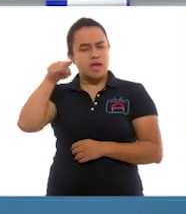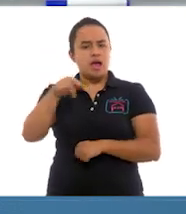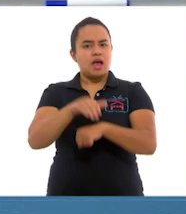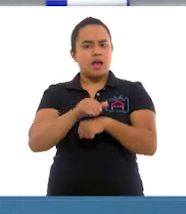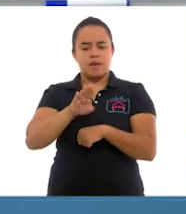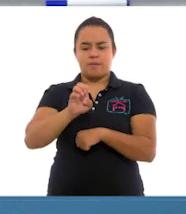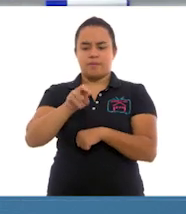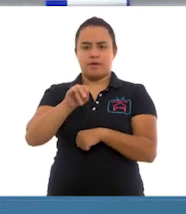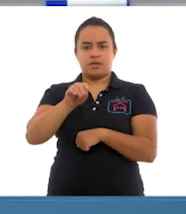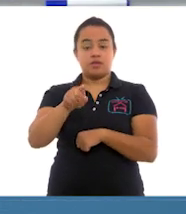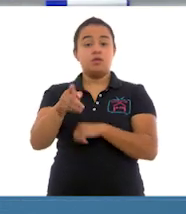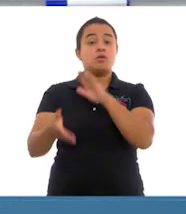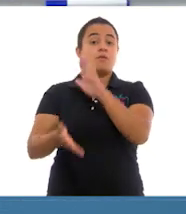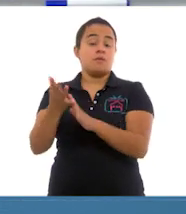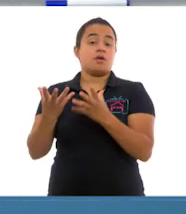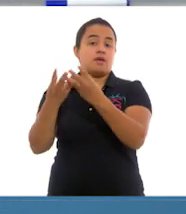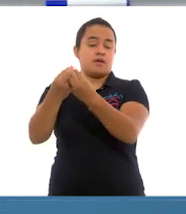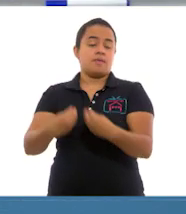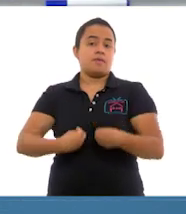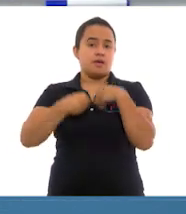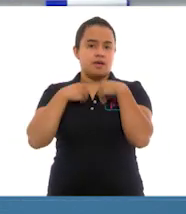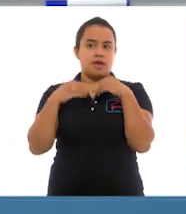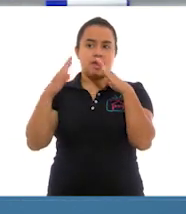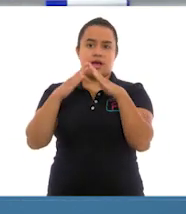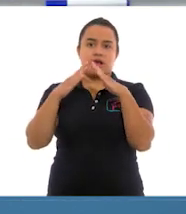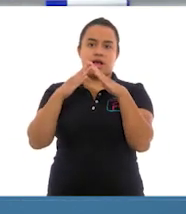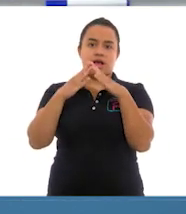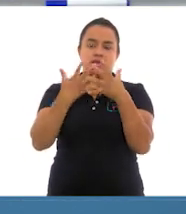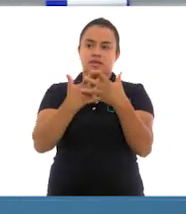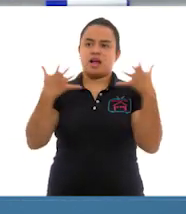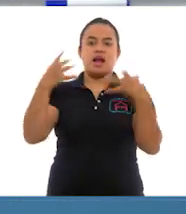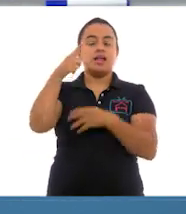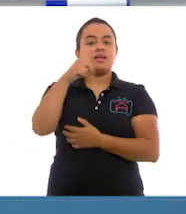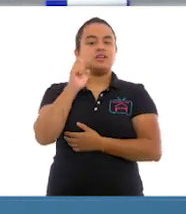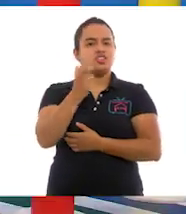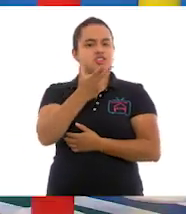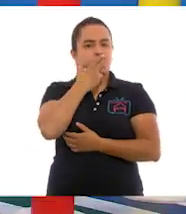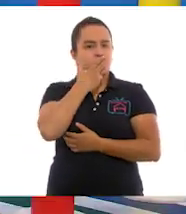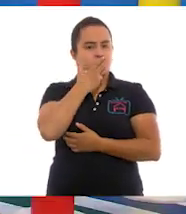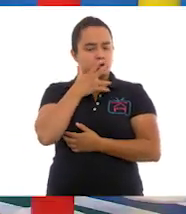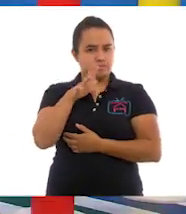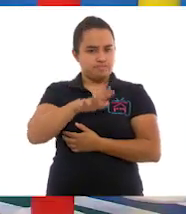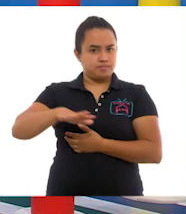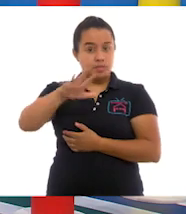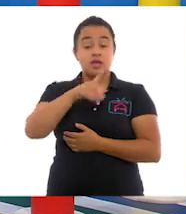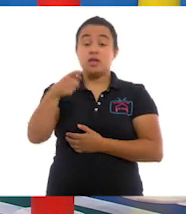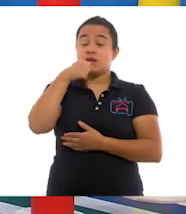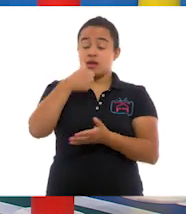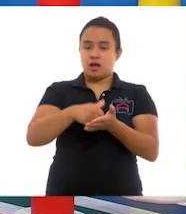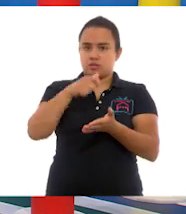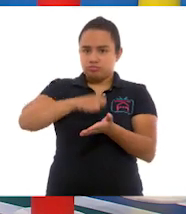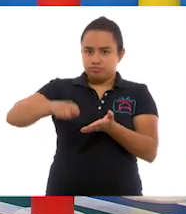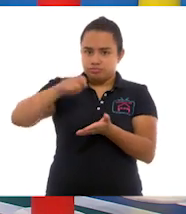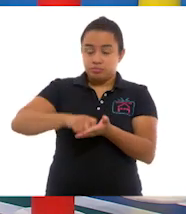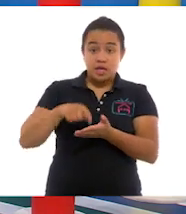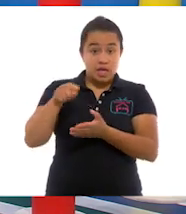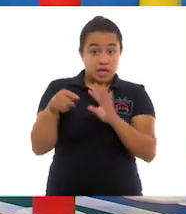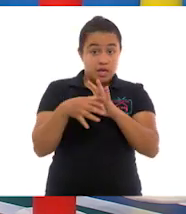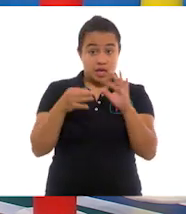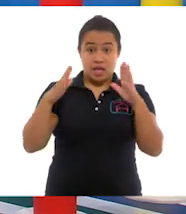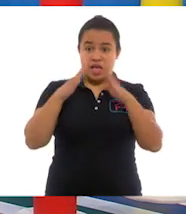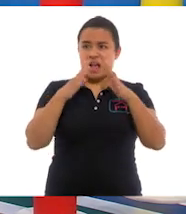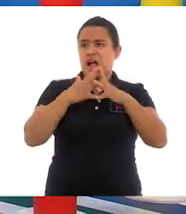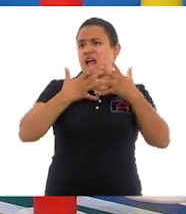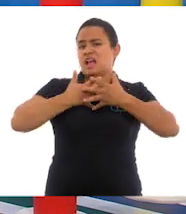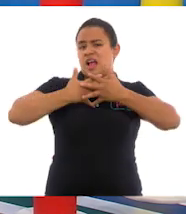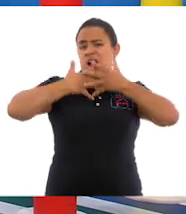Benito, quien se fue a vivir con su familia a Casas Grandes, Chihuahua. Él me escribió una carta donde me dice que su casa